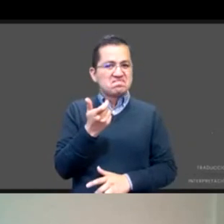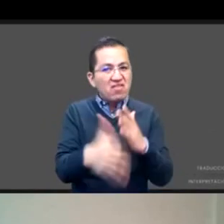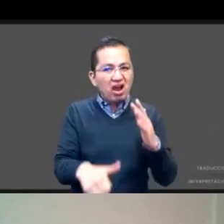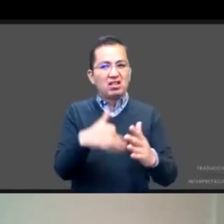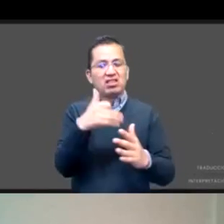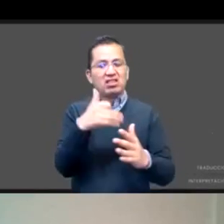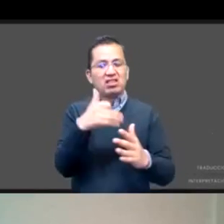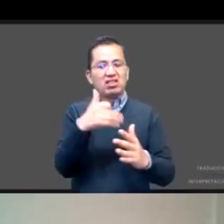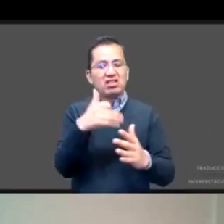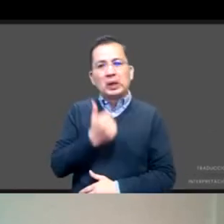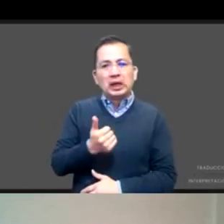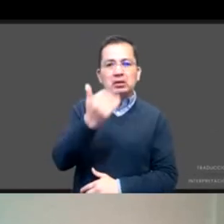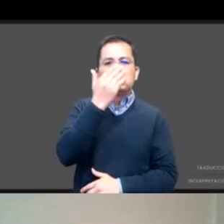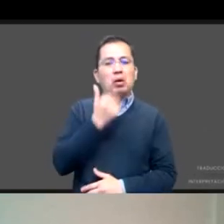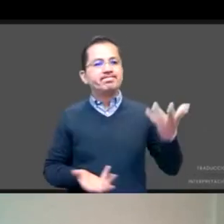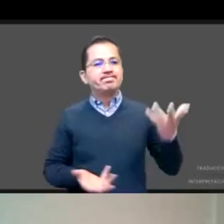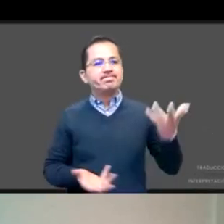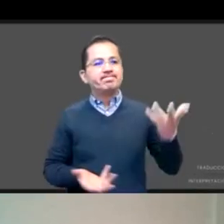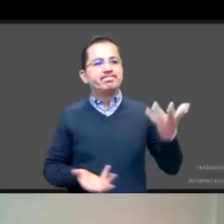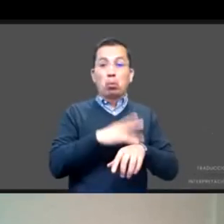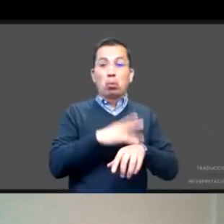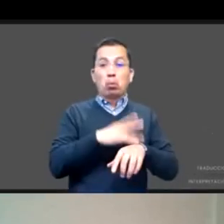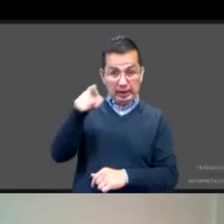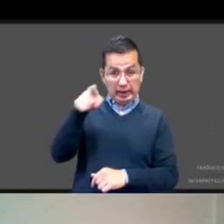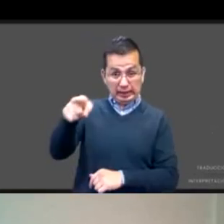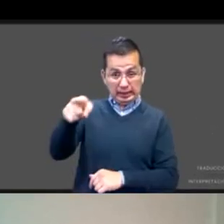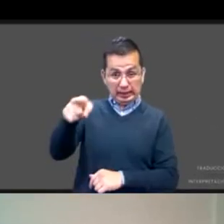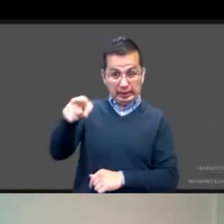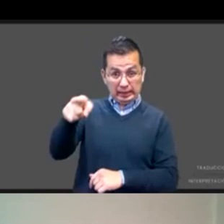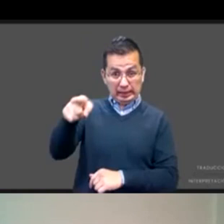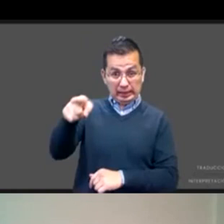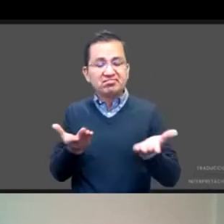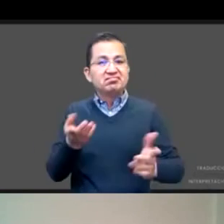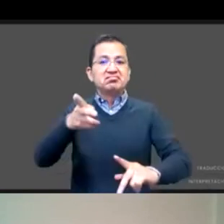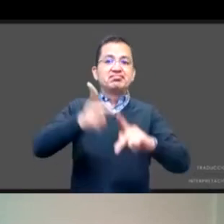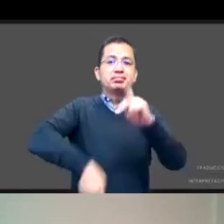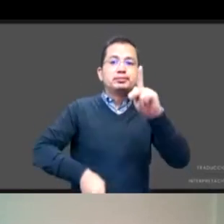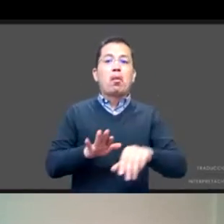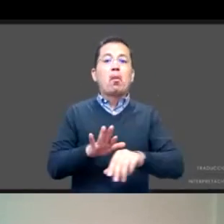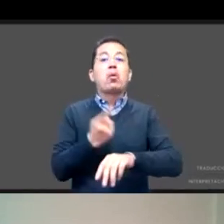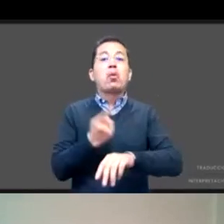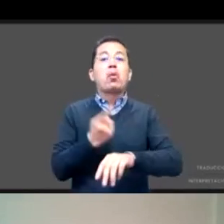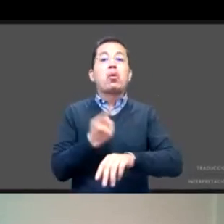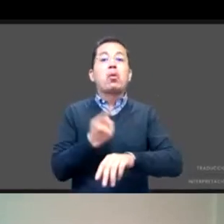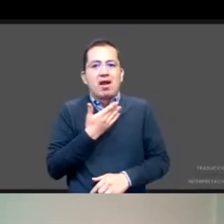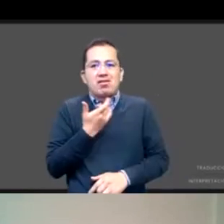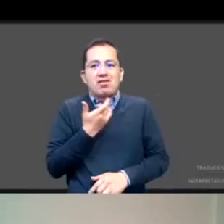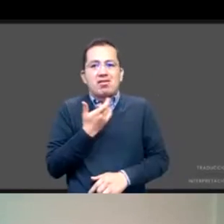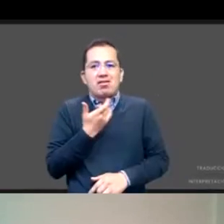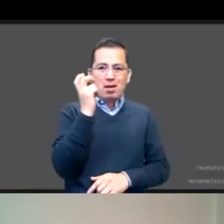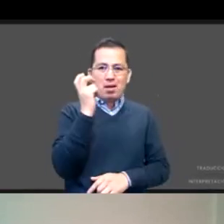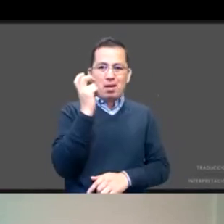con las escuelas. La falta de dinero para el transporte, la falta de dinero para acceder a este derecho, que es la